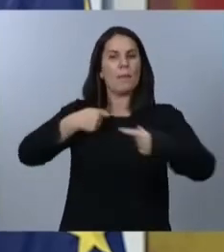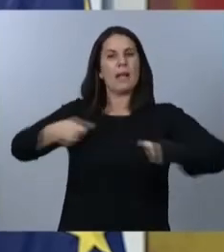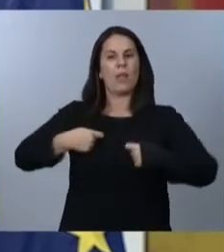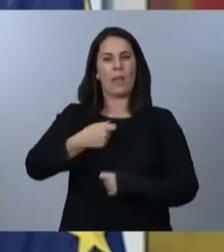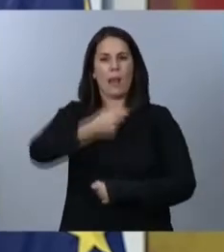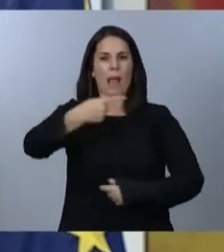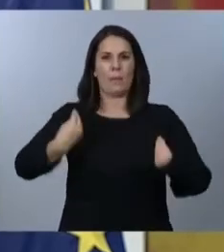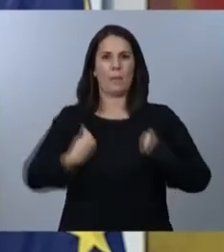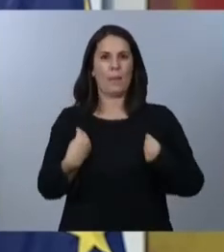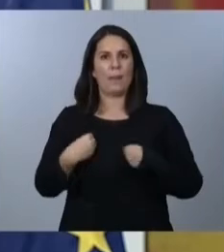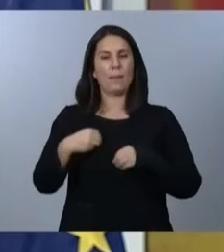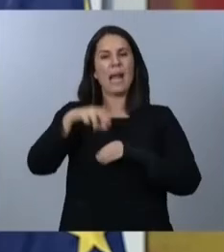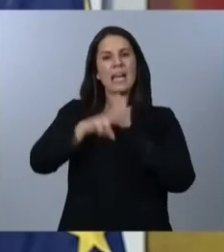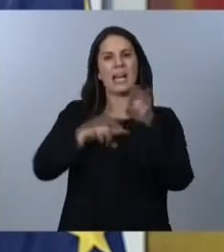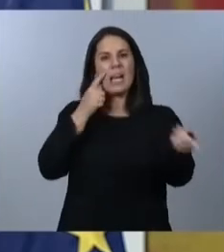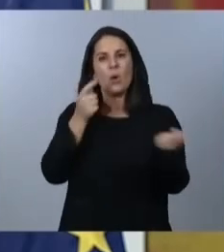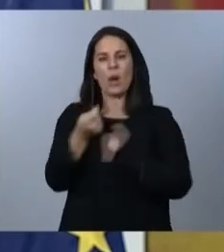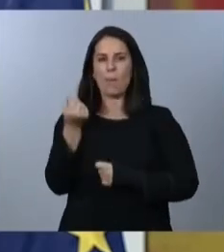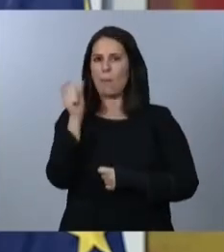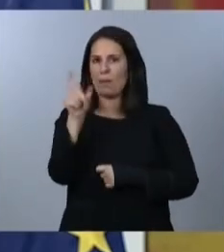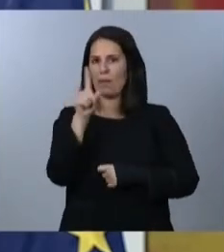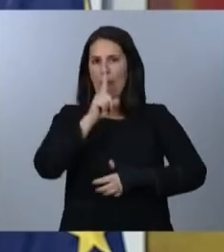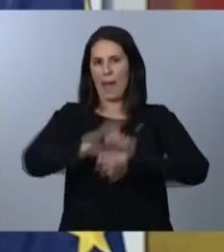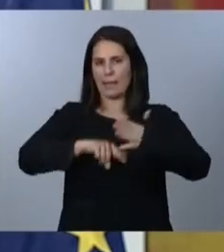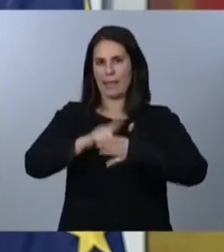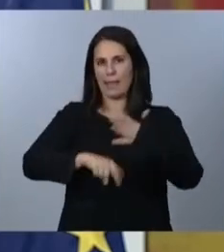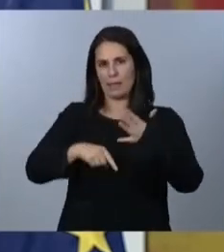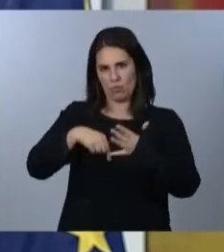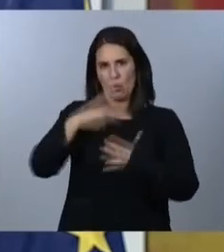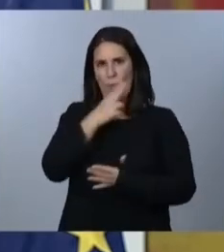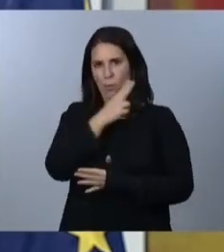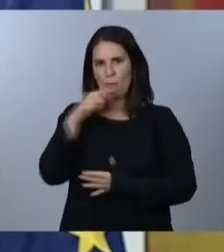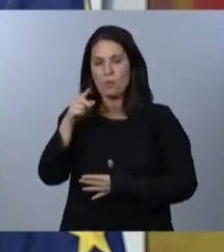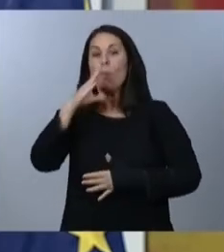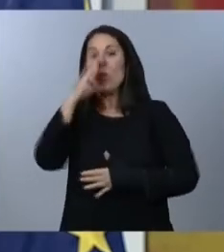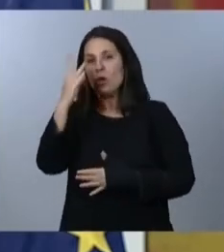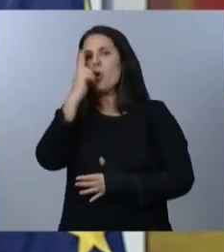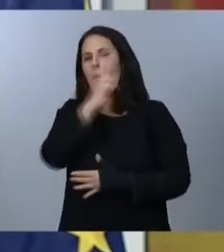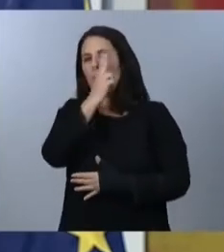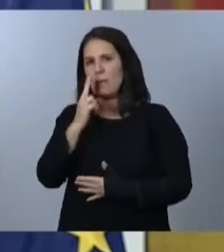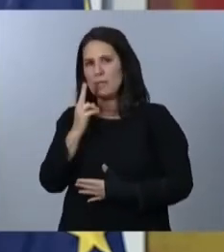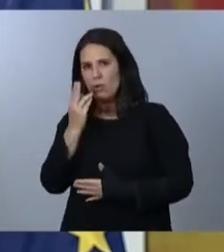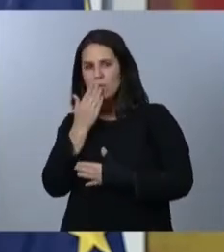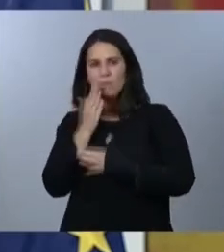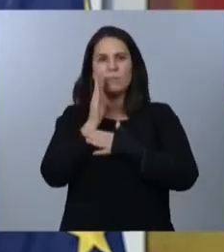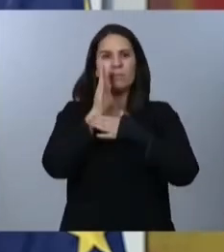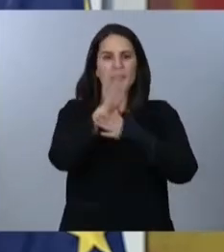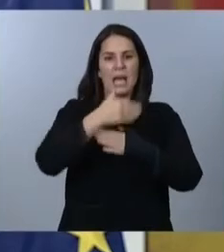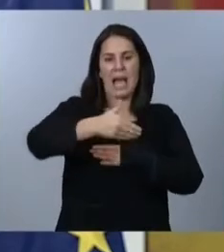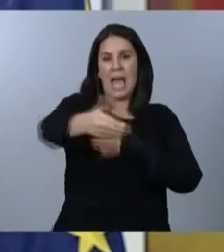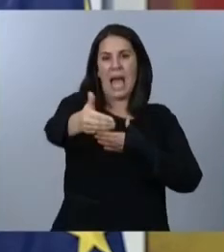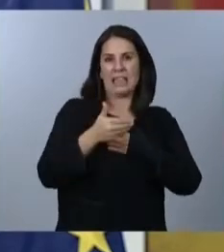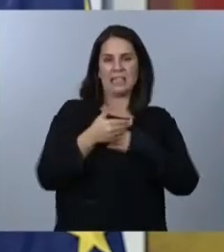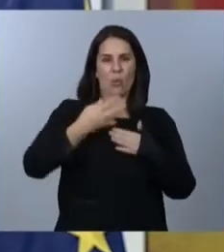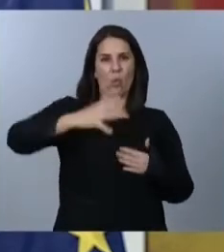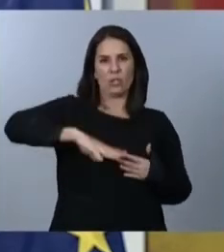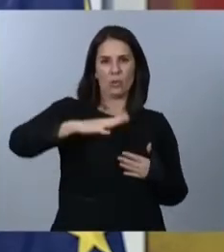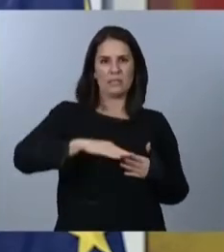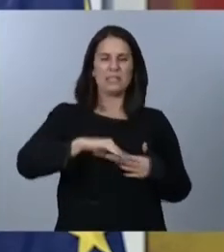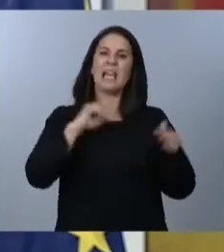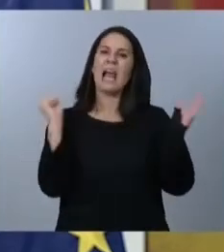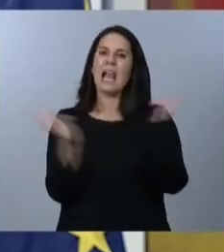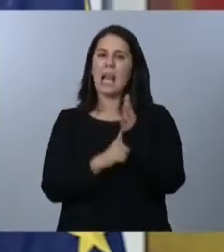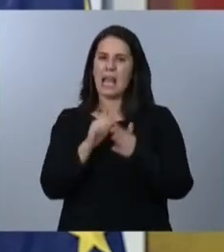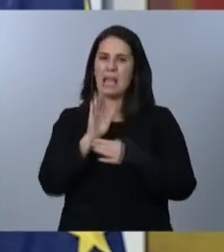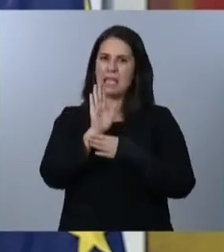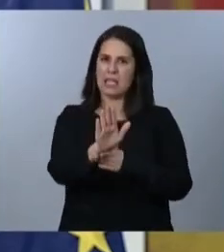los precios del alquiler. Por ello, nos comprometemos a llevar al Congreso de los Diputados, antes de cuatro meses, una ley que permita